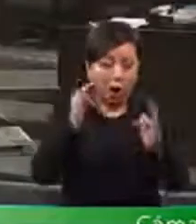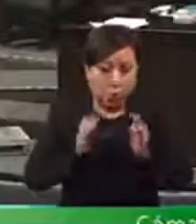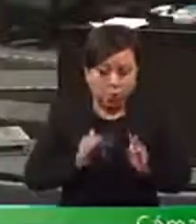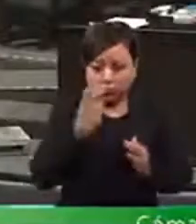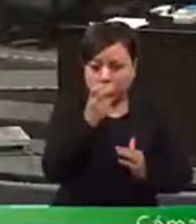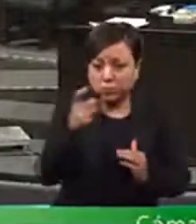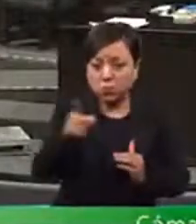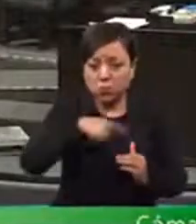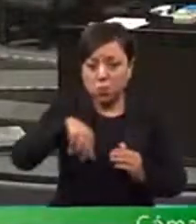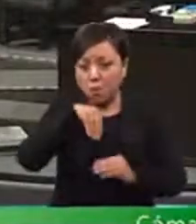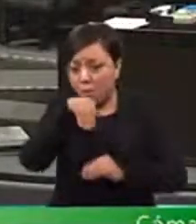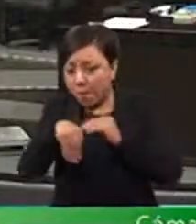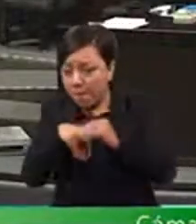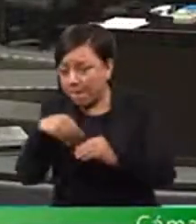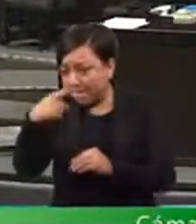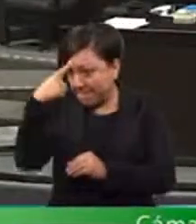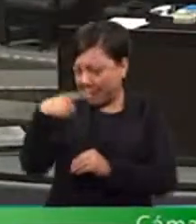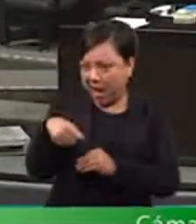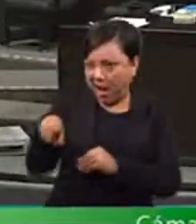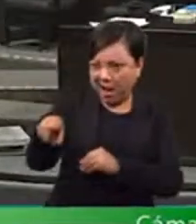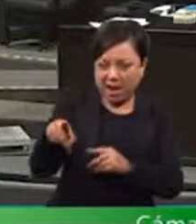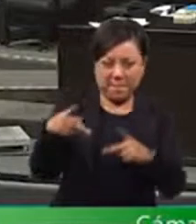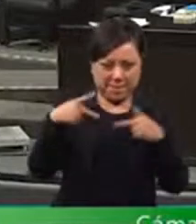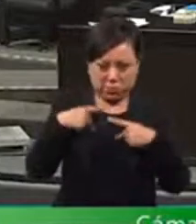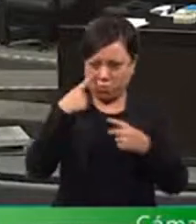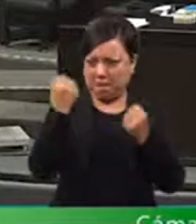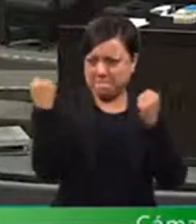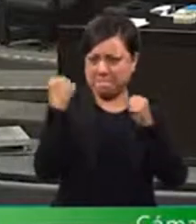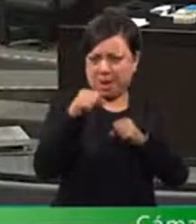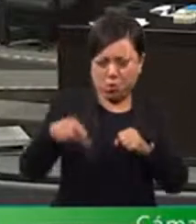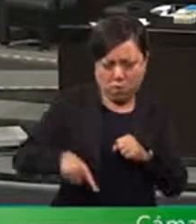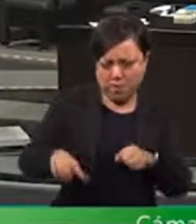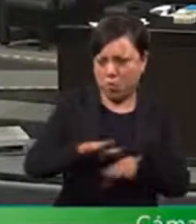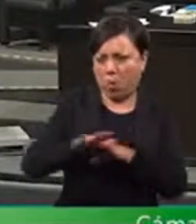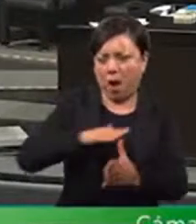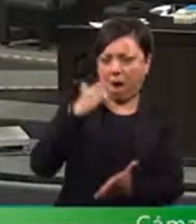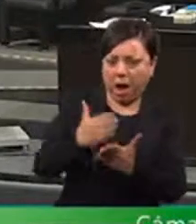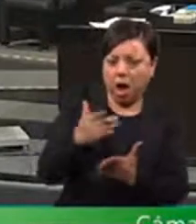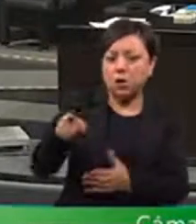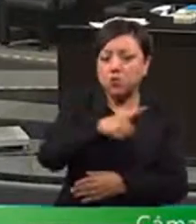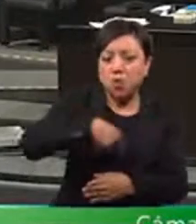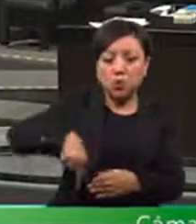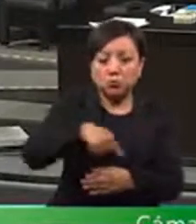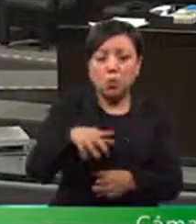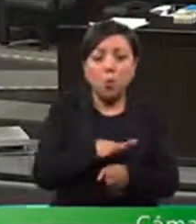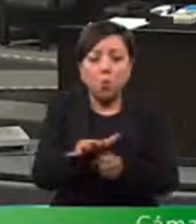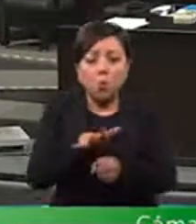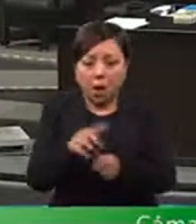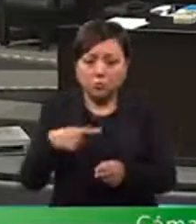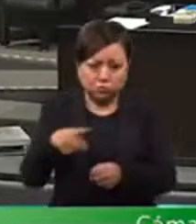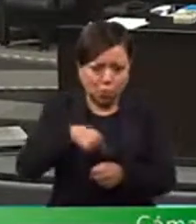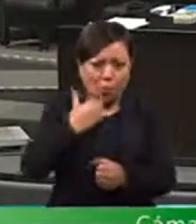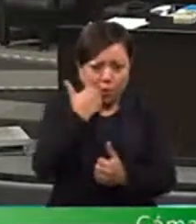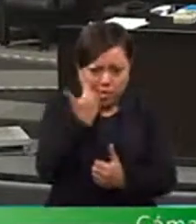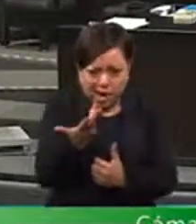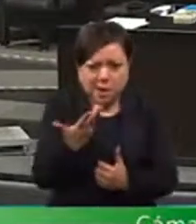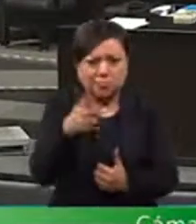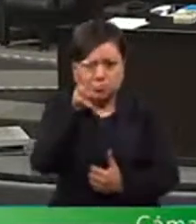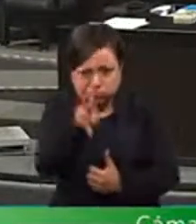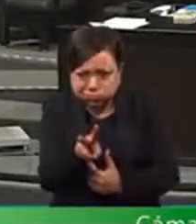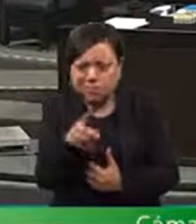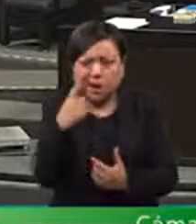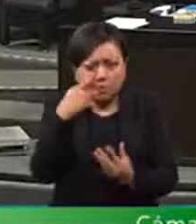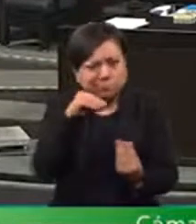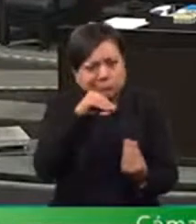sobre el intento de regresión autoritaria. Movimiento Ciudadano se pondrá los guantes para realmente hacer una democracia